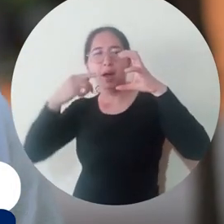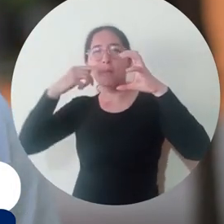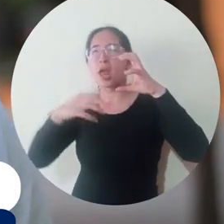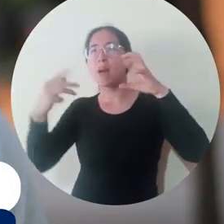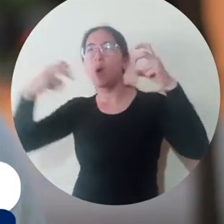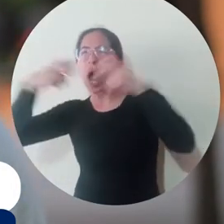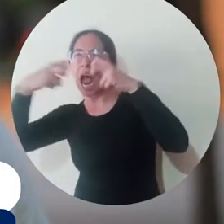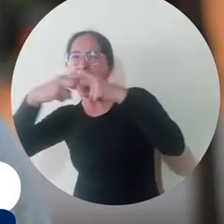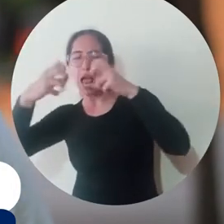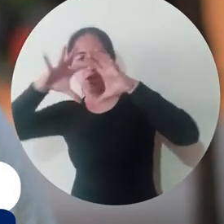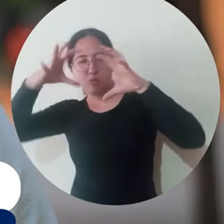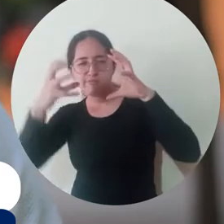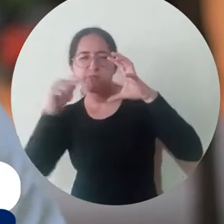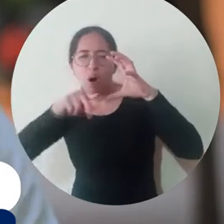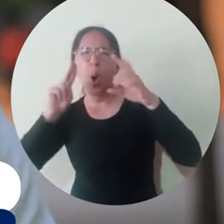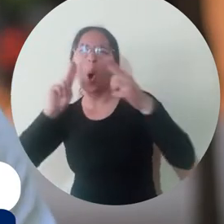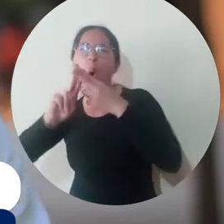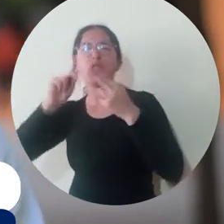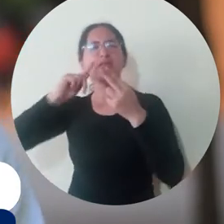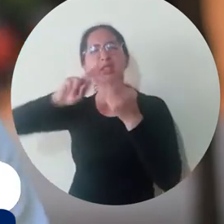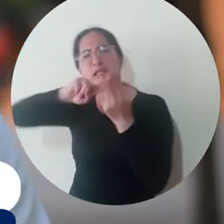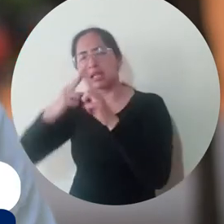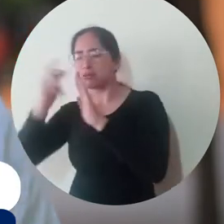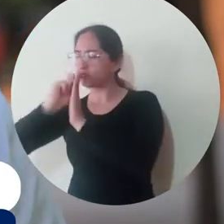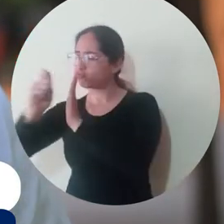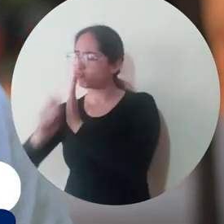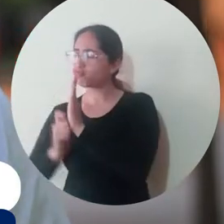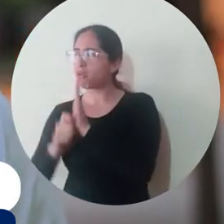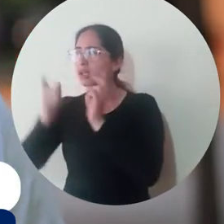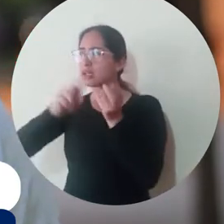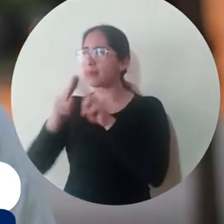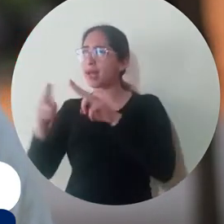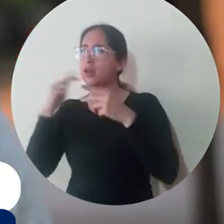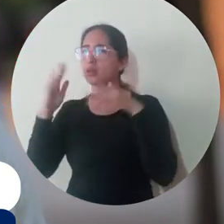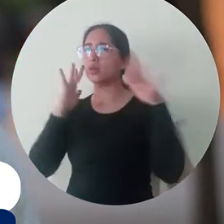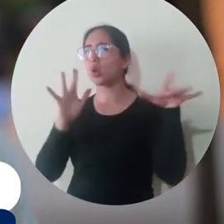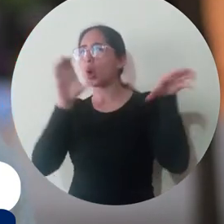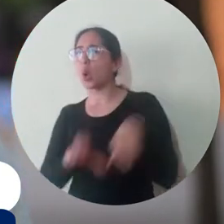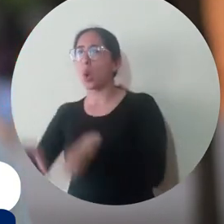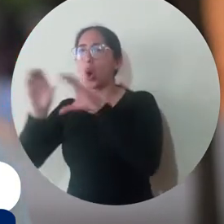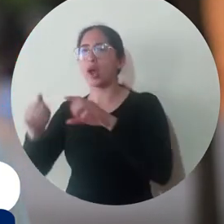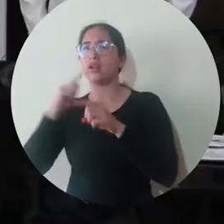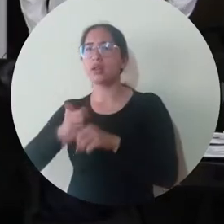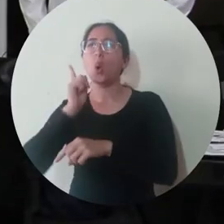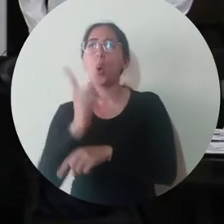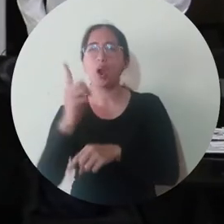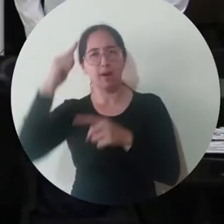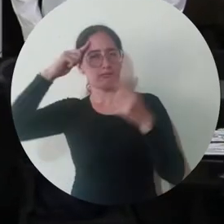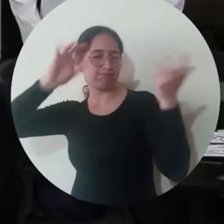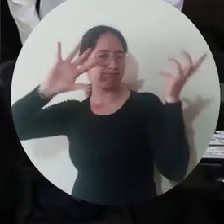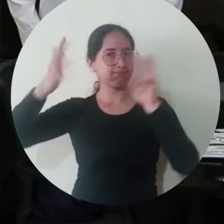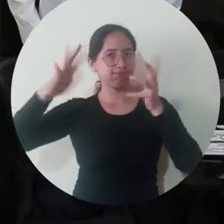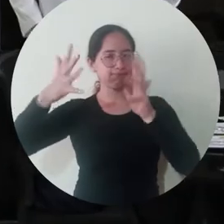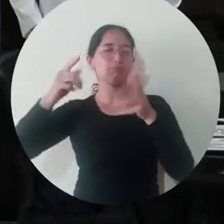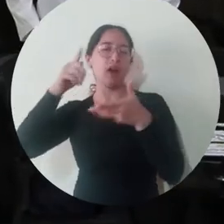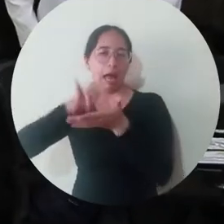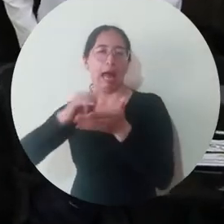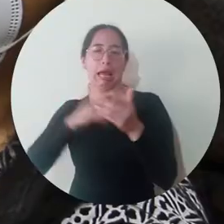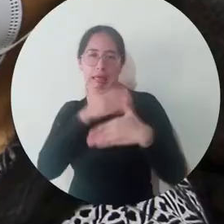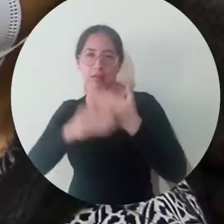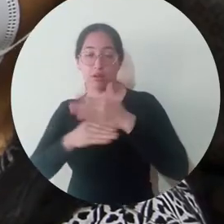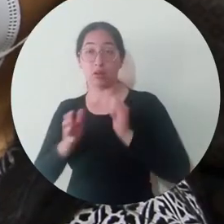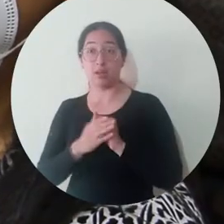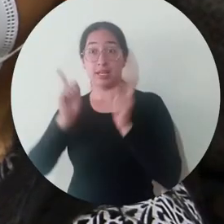ondas eléctricas del cerebro y poder relacionarlas con ciertos comportamientos derivados de los trastornos mentales.